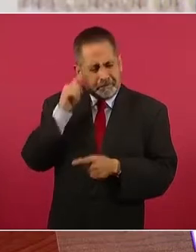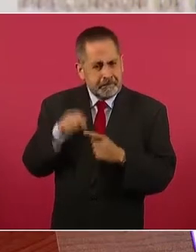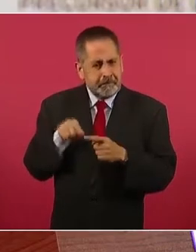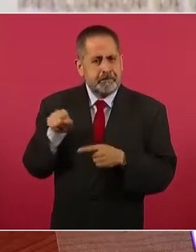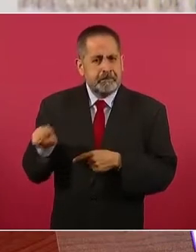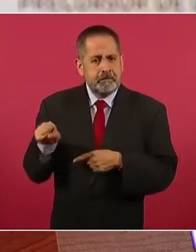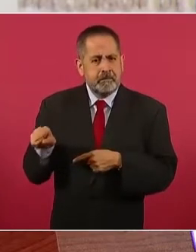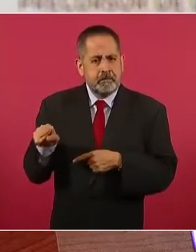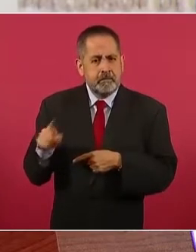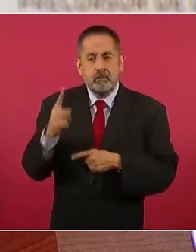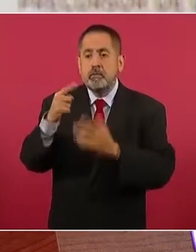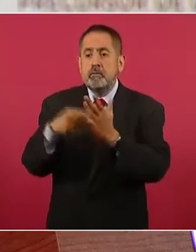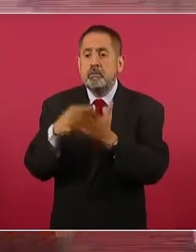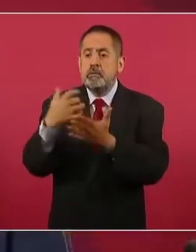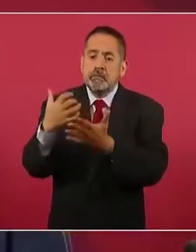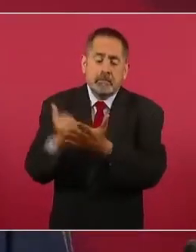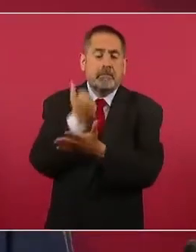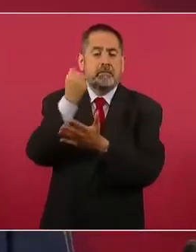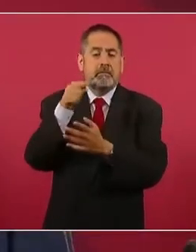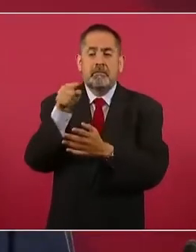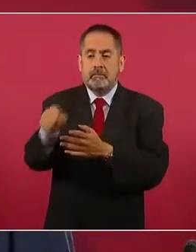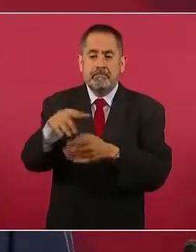el único que se ha ganado ese distrito,